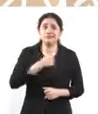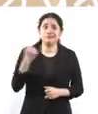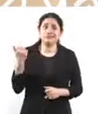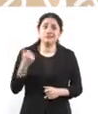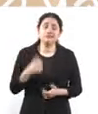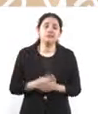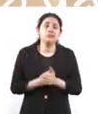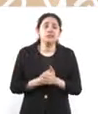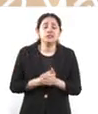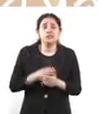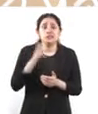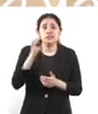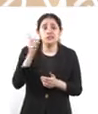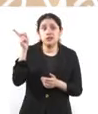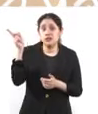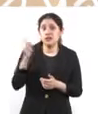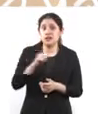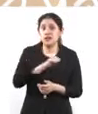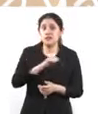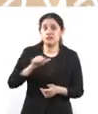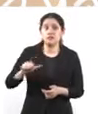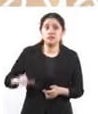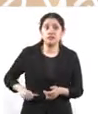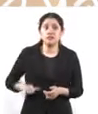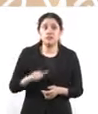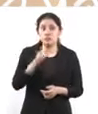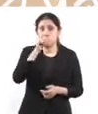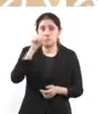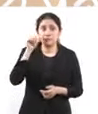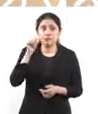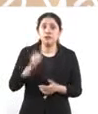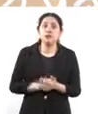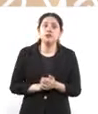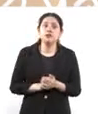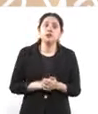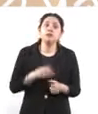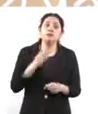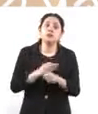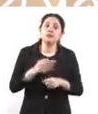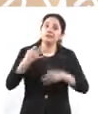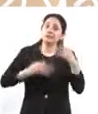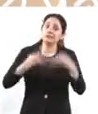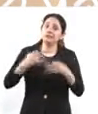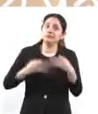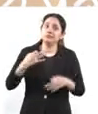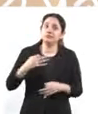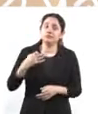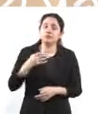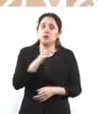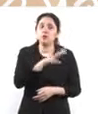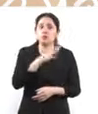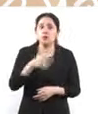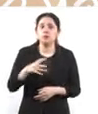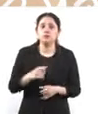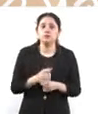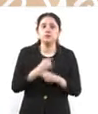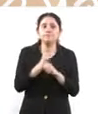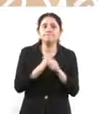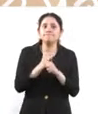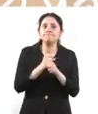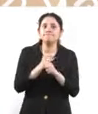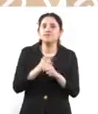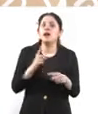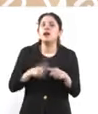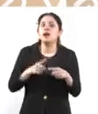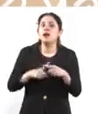ocurriendo en la Benito Juárez, está investigando la Fiscalía General de Justicia y tiene que ver con quien ha gobernado la Benito Juárez